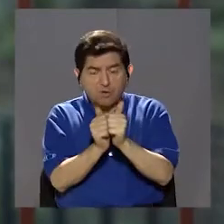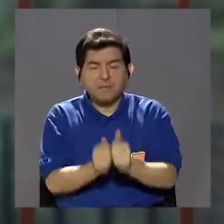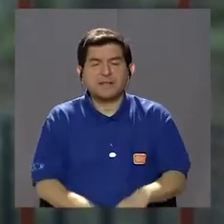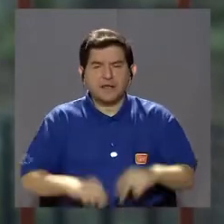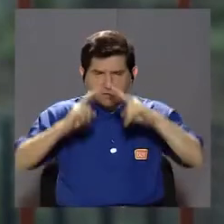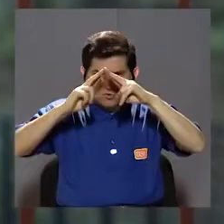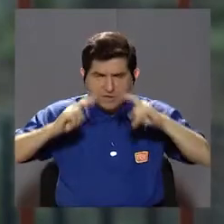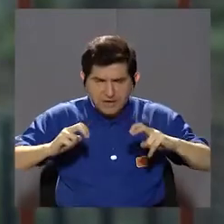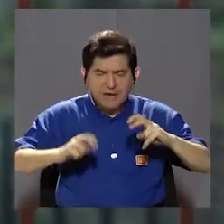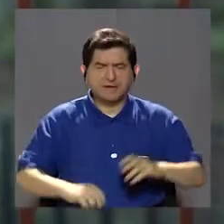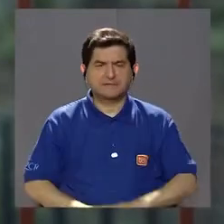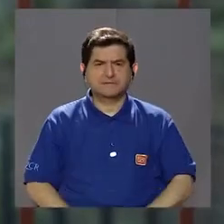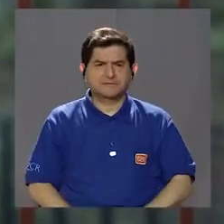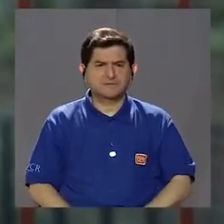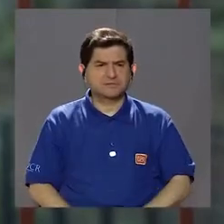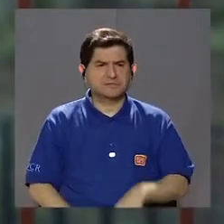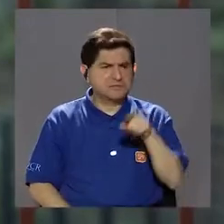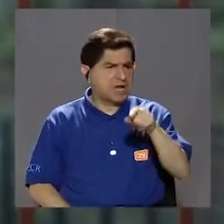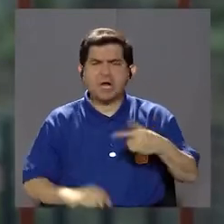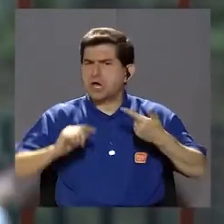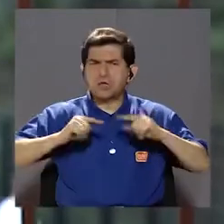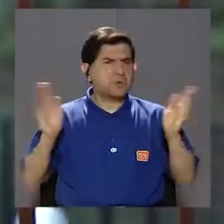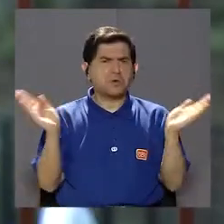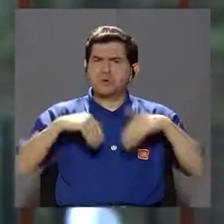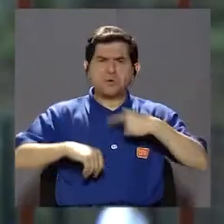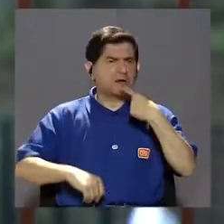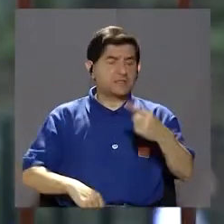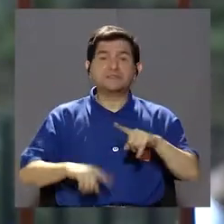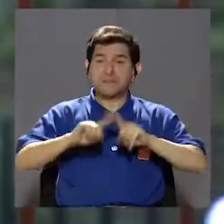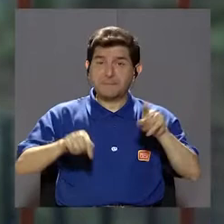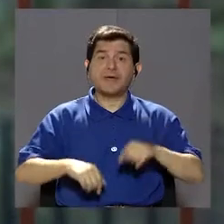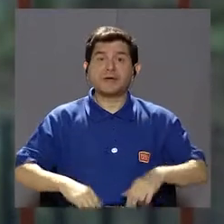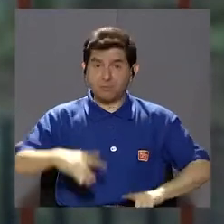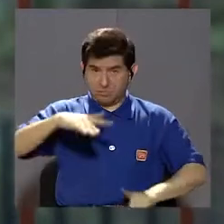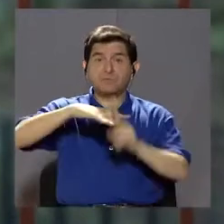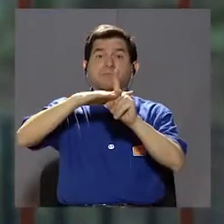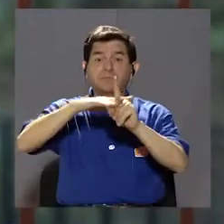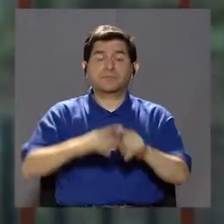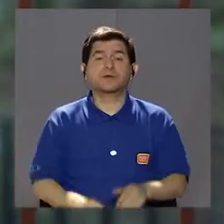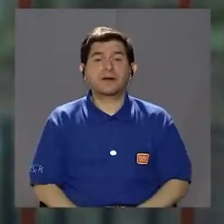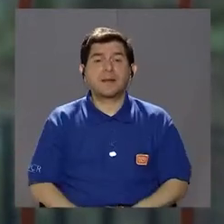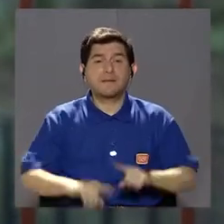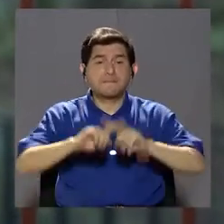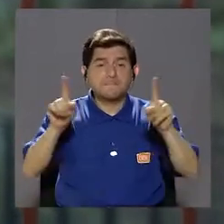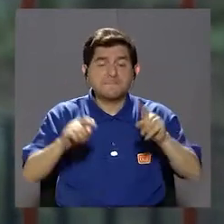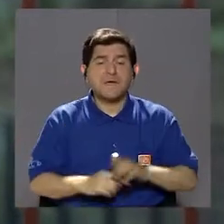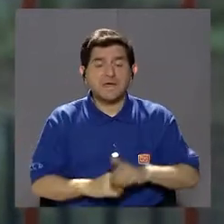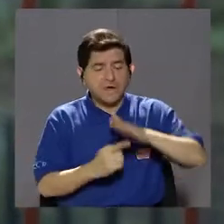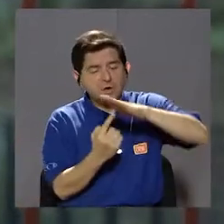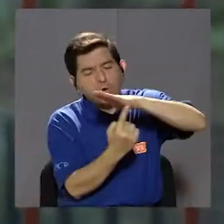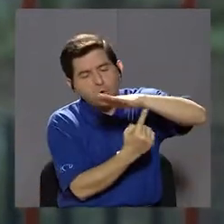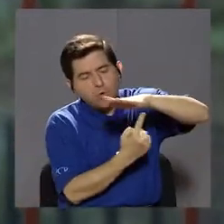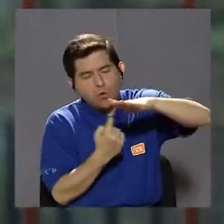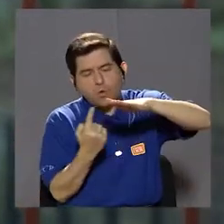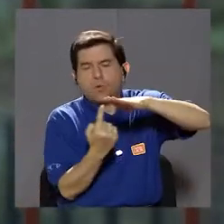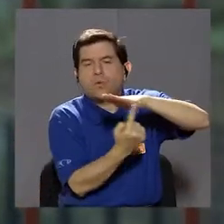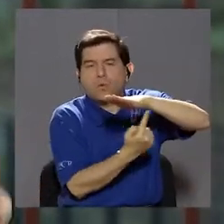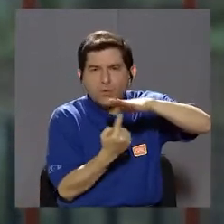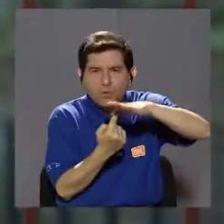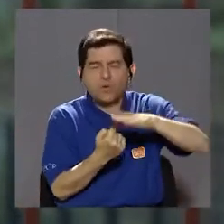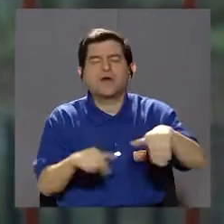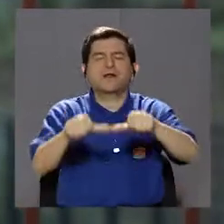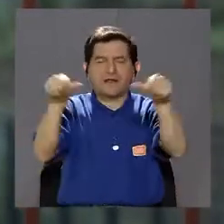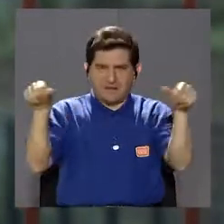acompañado de la clínica, les sale el espolón y no les duele. Lo que duele es el tejido que está alrededor,